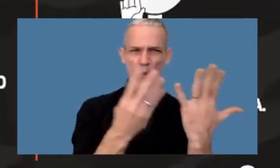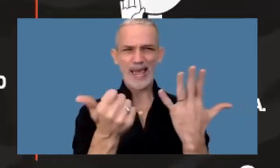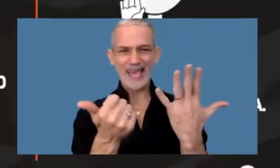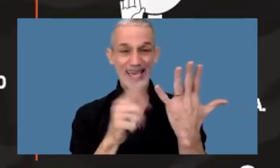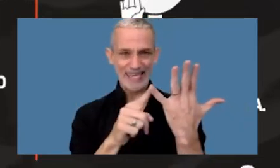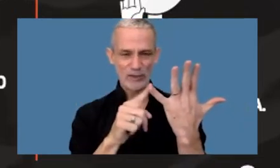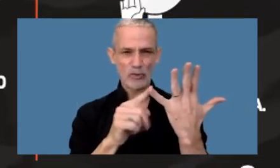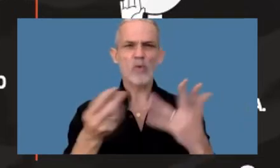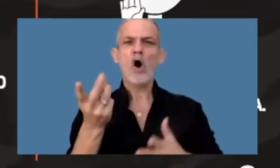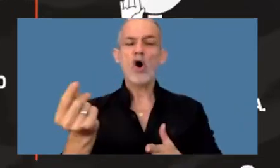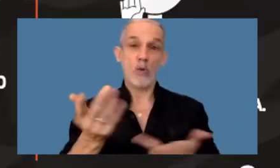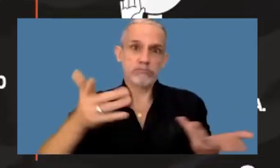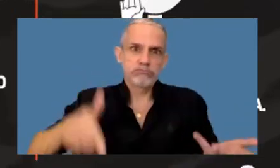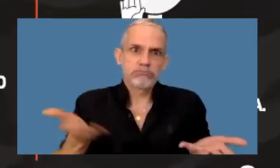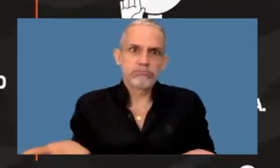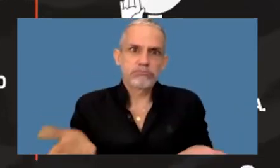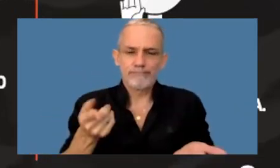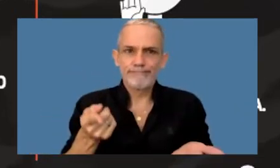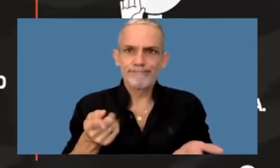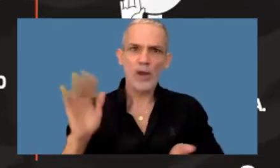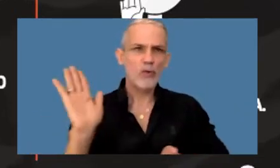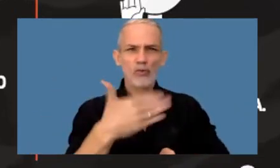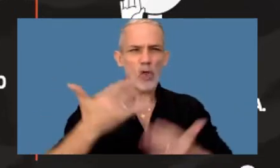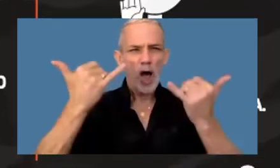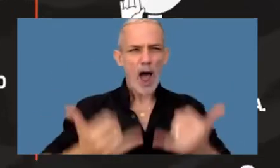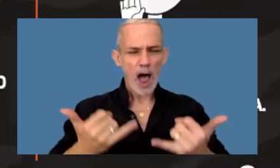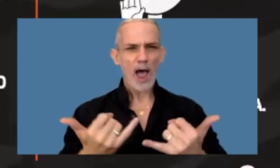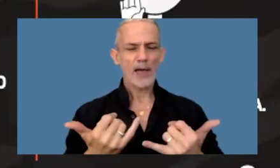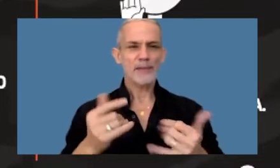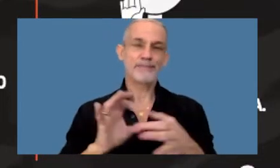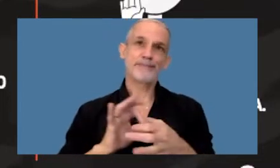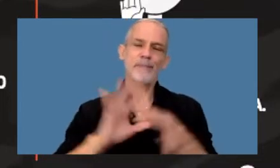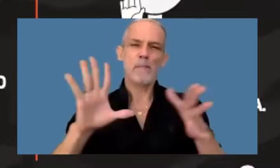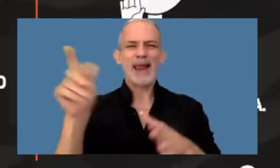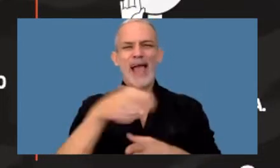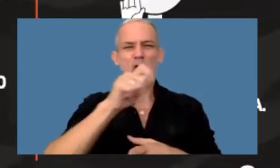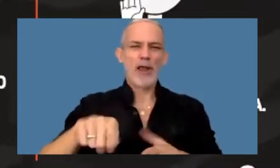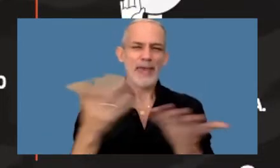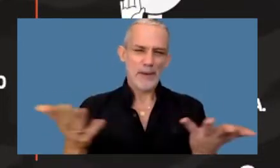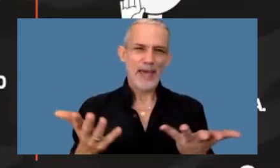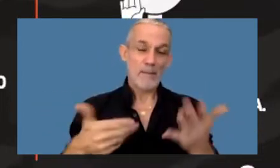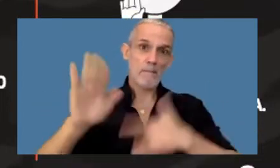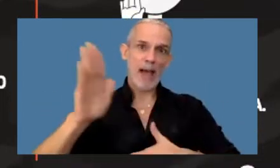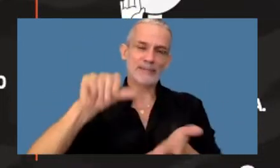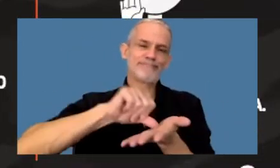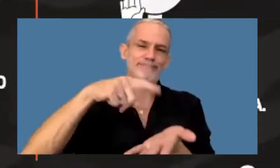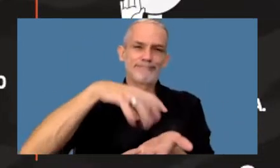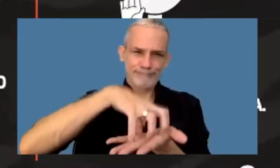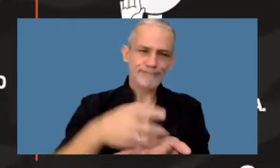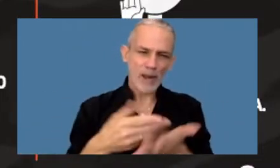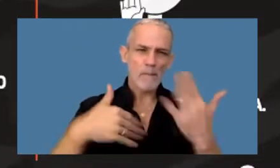¿cuántos de nosotros hoy hacemos uso de la marca más reconocida que es Mercado Libre a nivel local regional